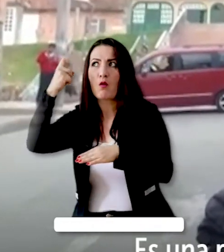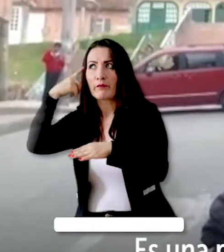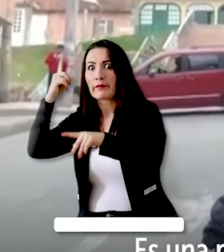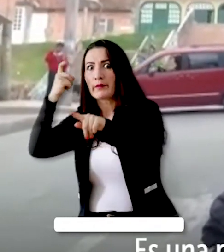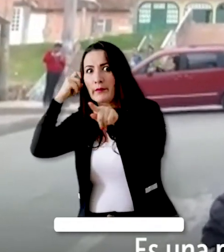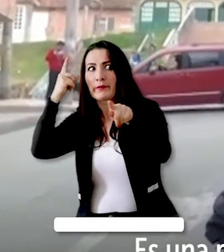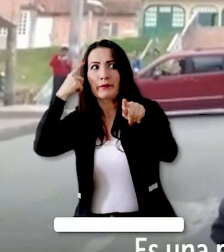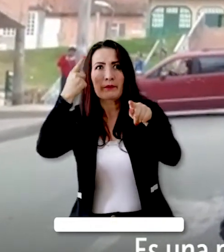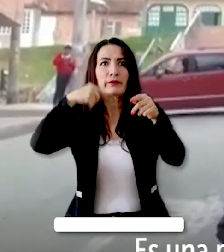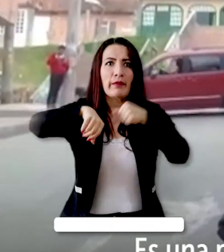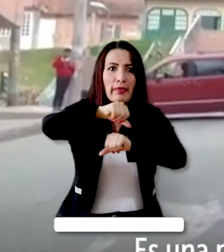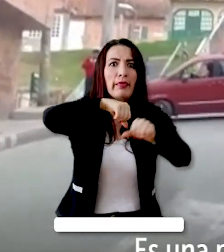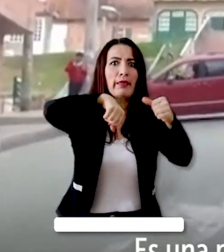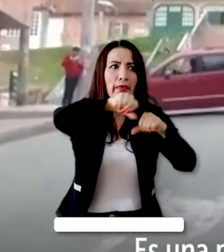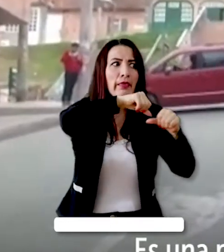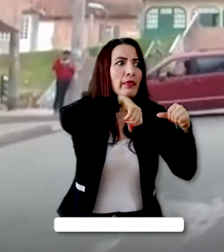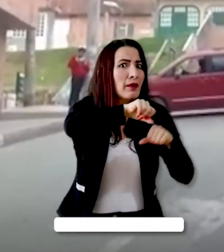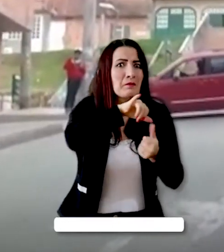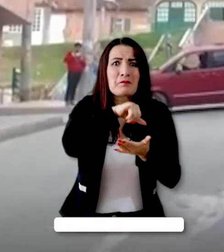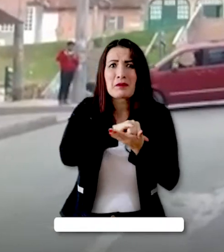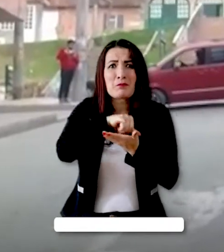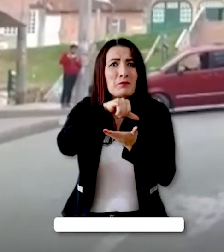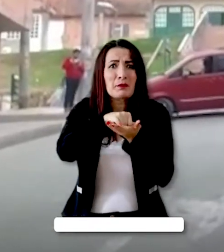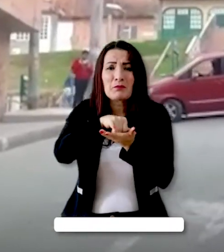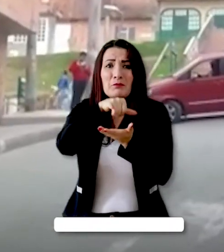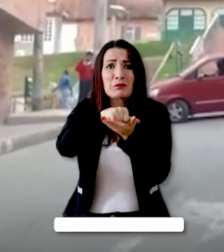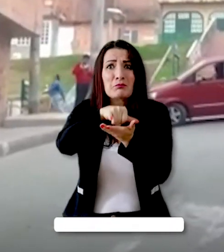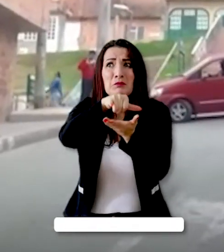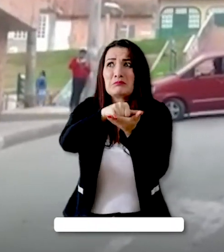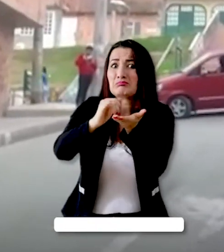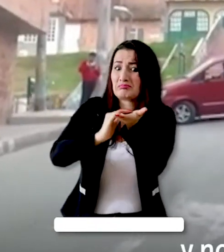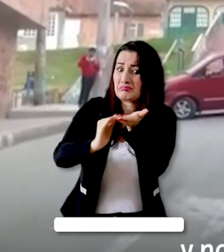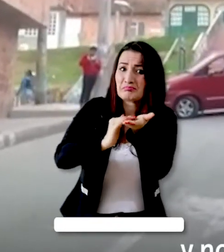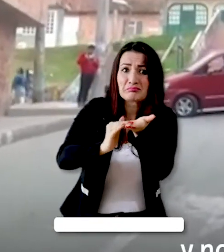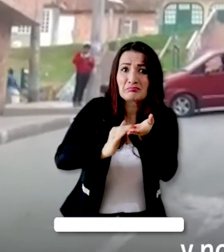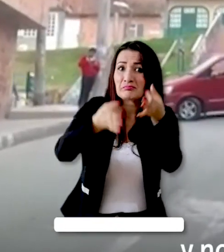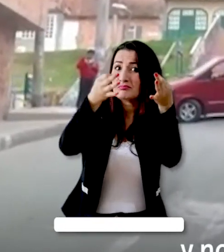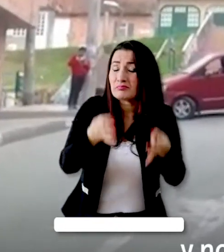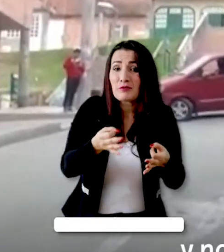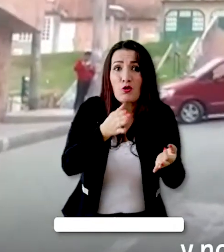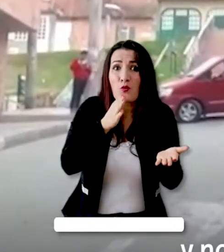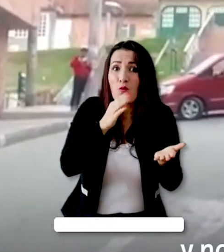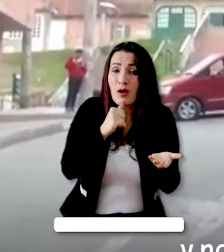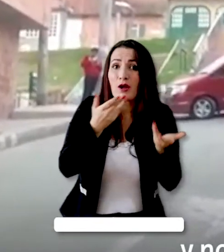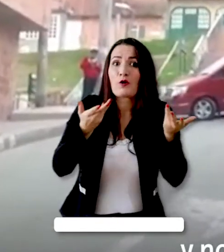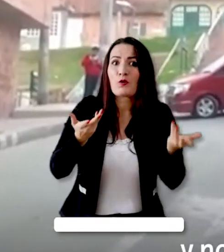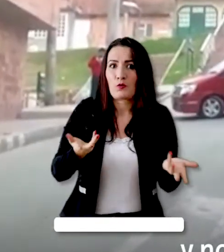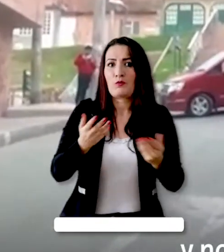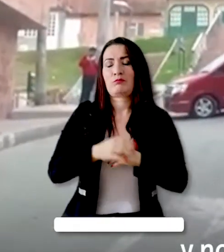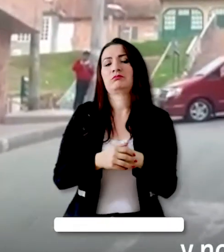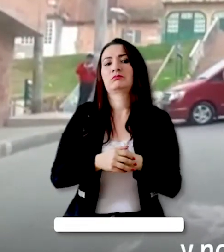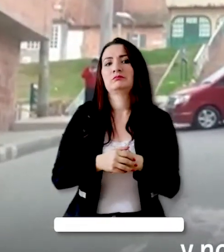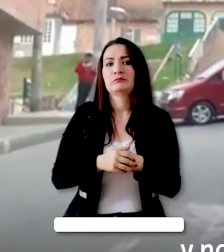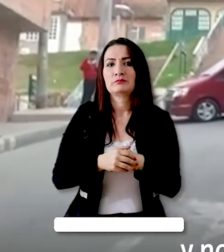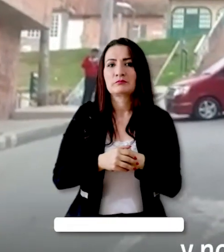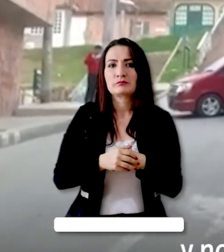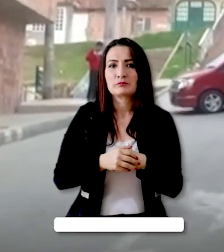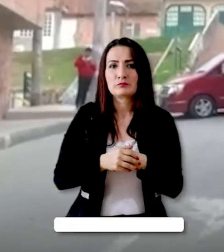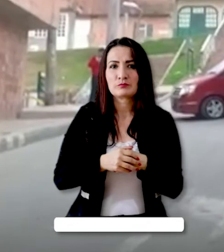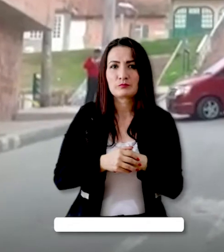de gobierno en gobierno se viene presentando y no hay la más mínima posibilidad de que